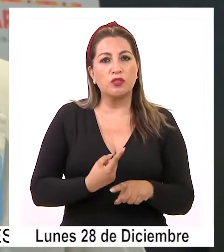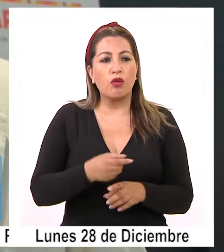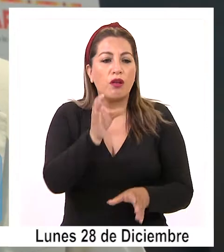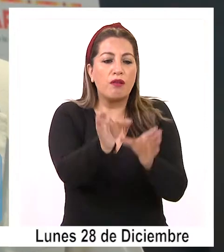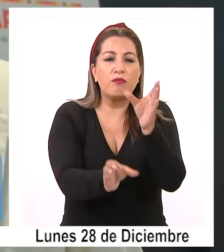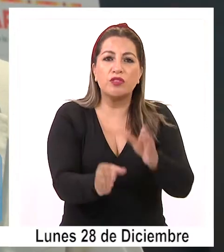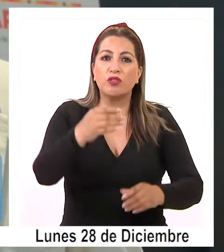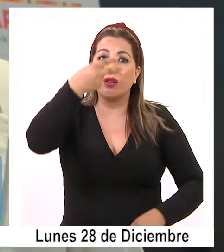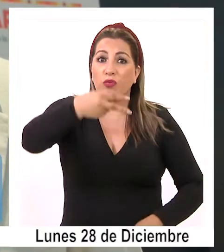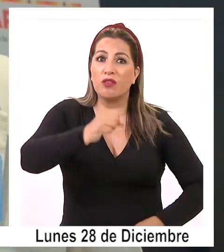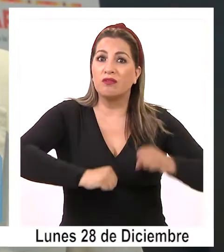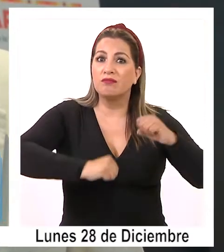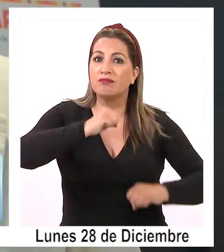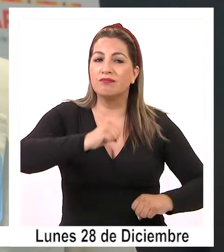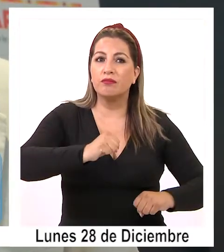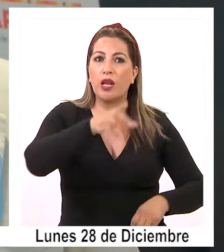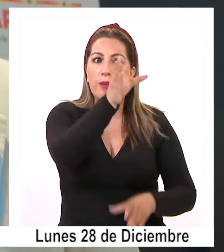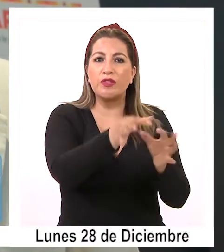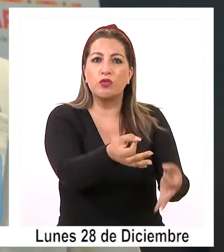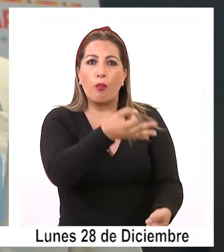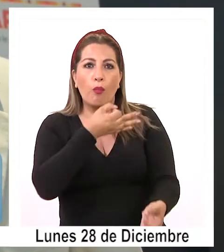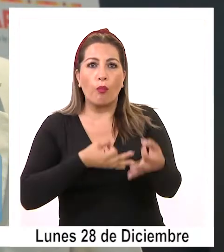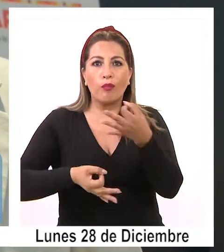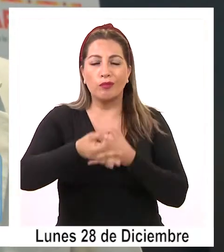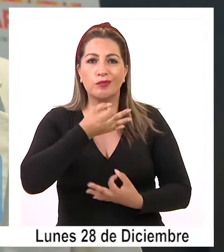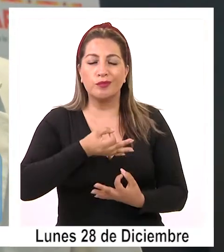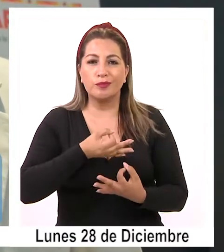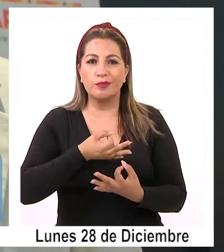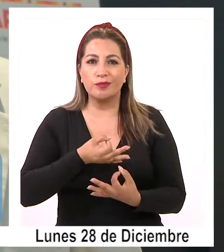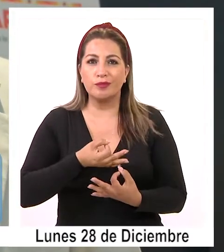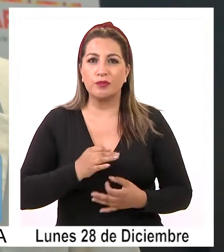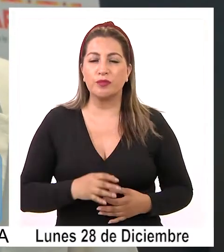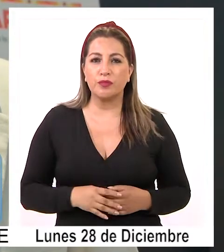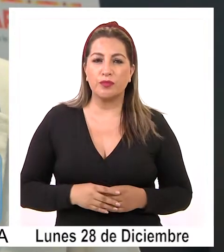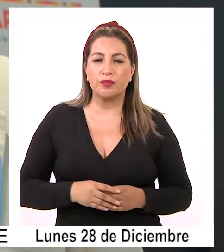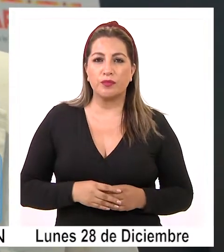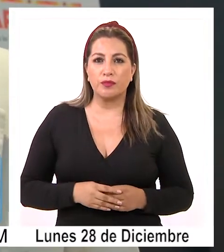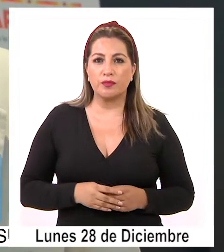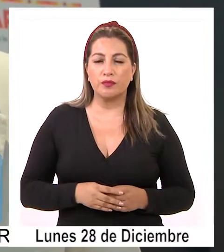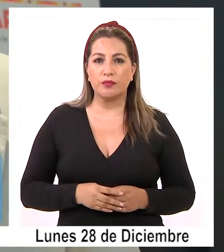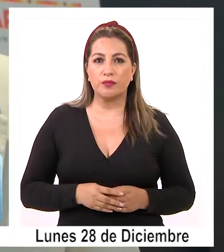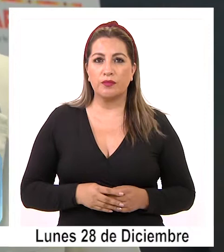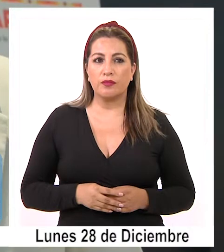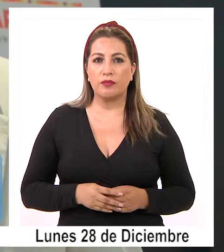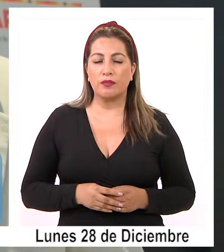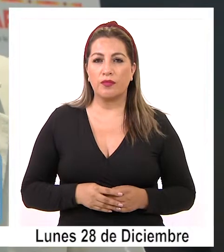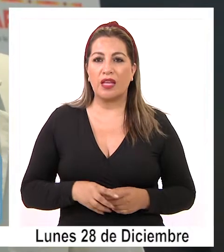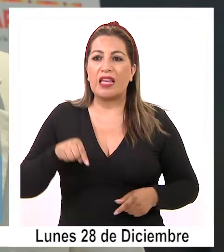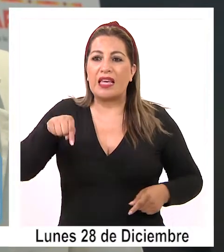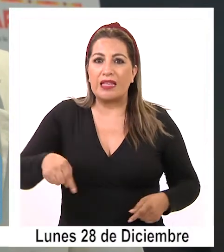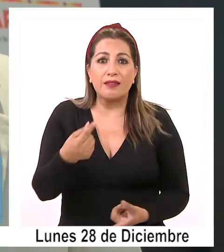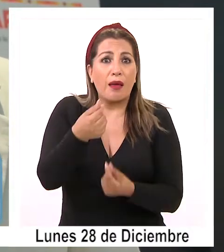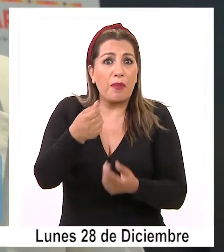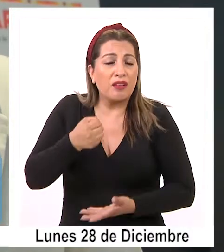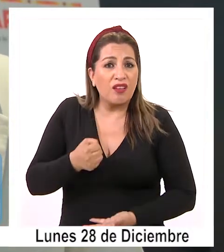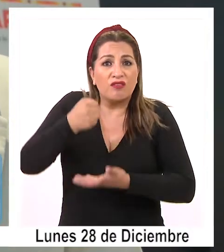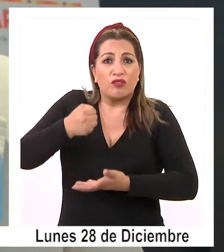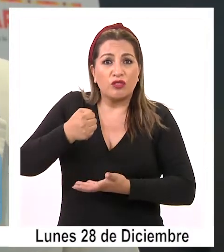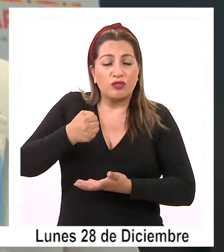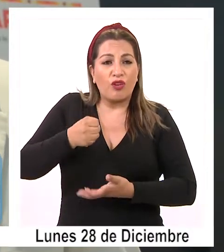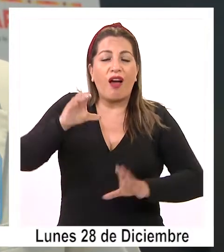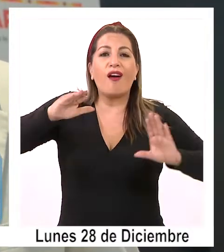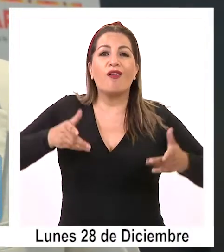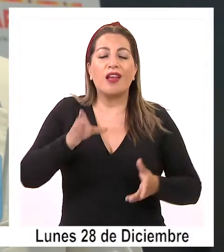ellos, ellos hayan expresado cómo los ha beneficiado, cómo ellos han